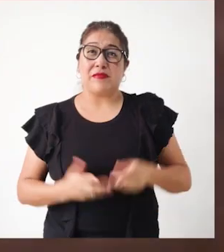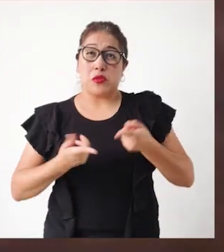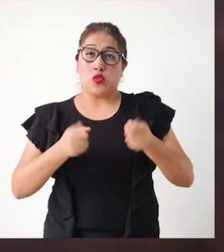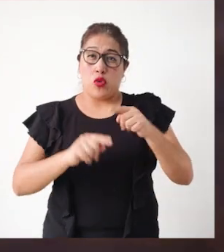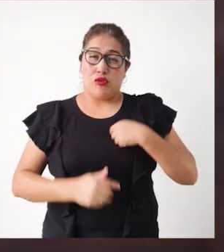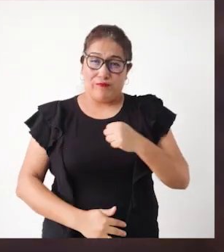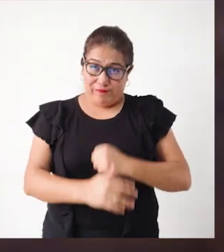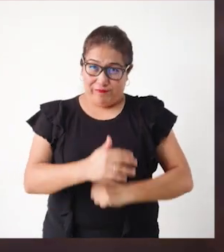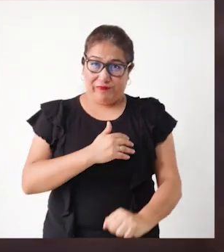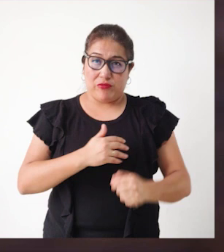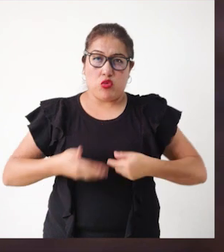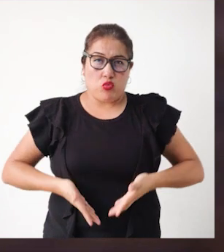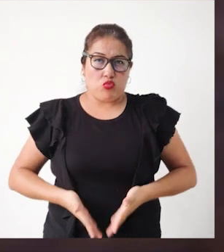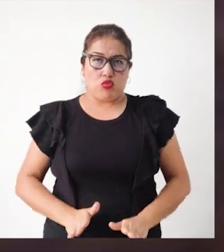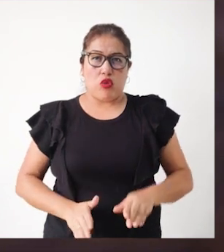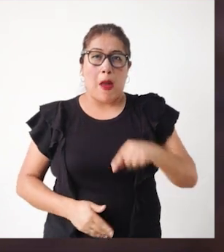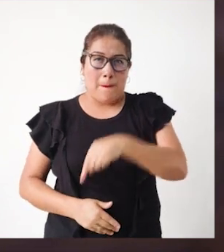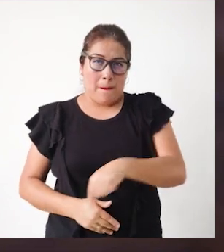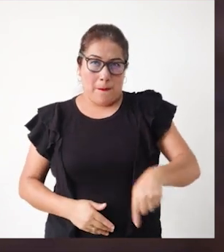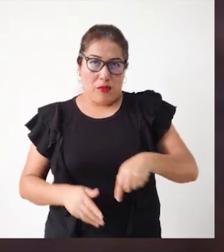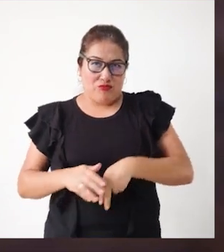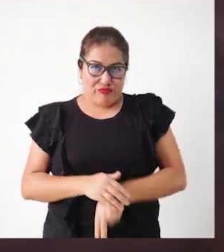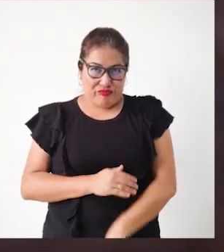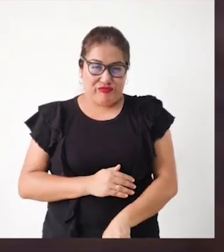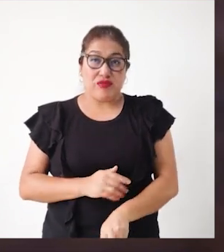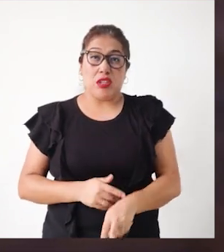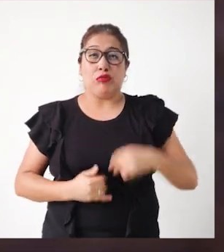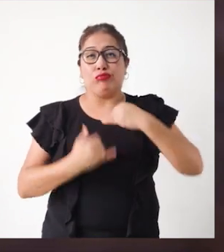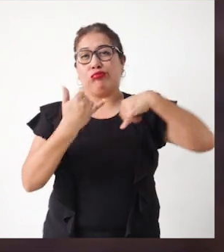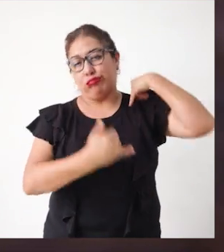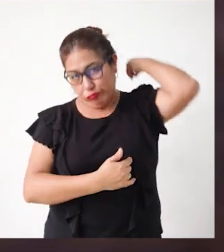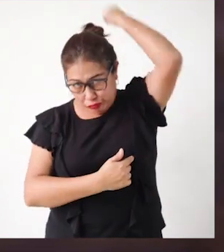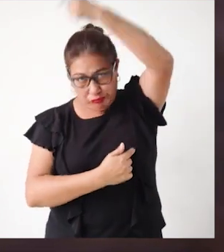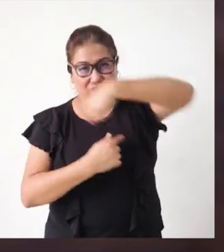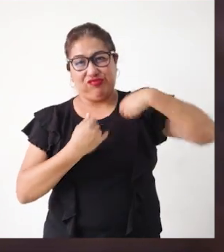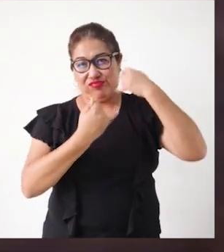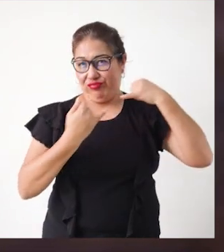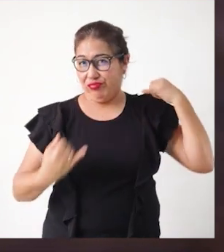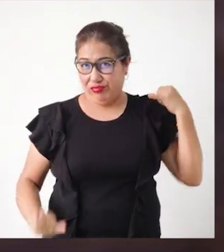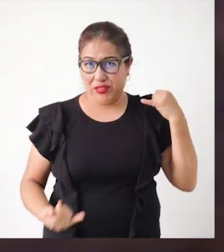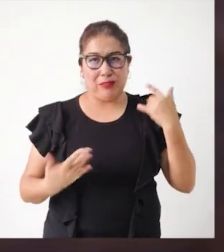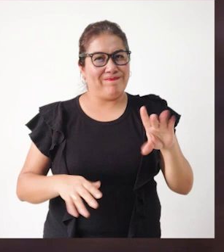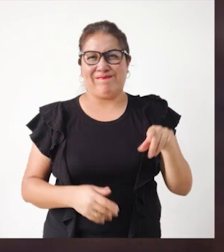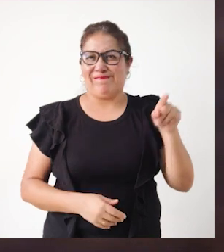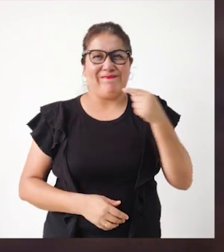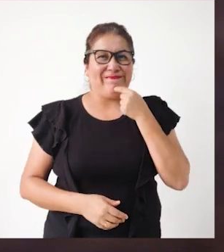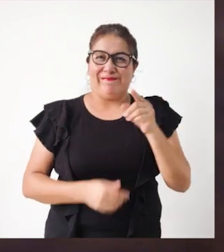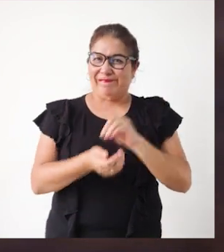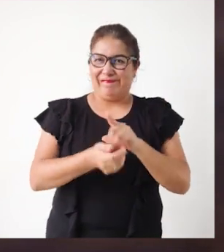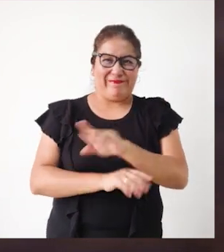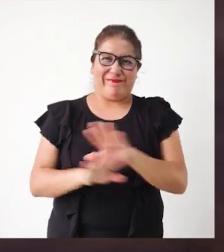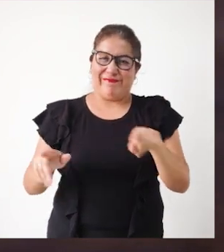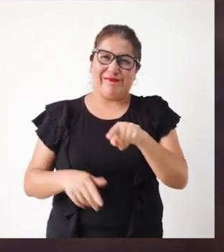Porque al momento de nacer vine de pie y con el color dominical enredado en mi cuello, a lo cual ya dijo